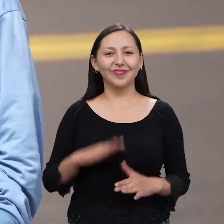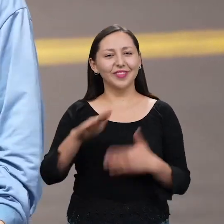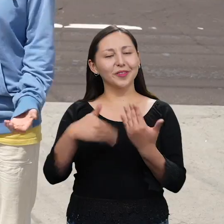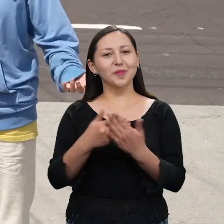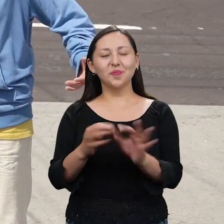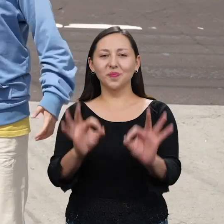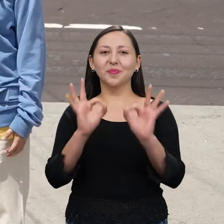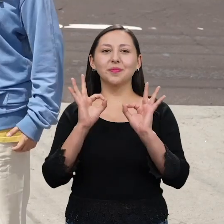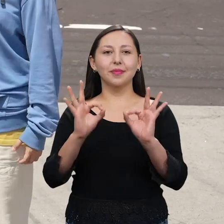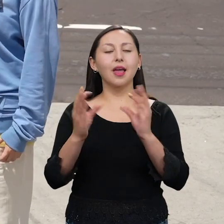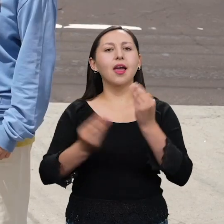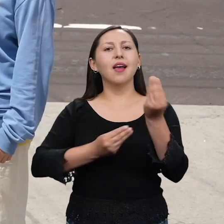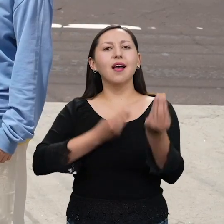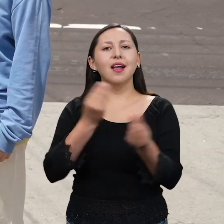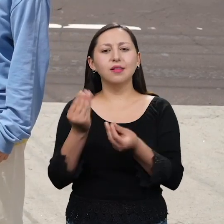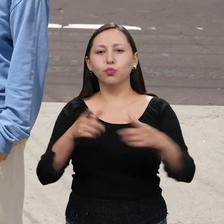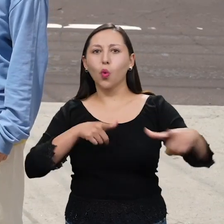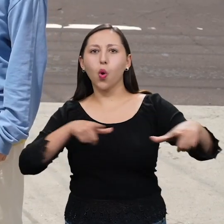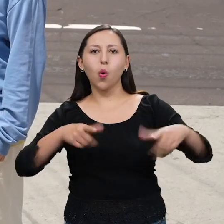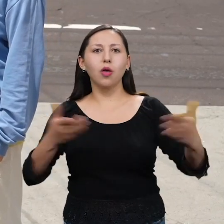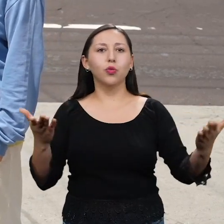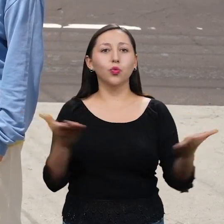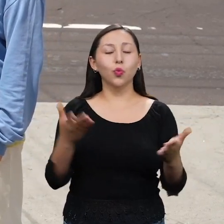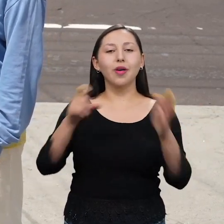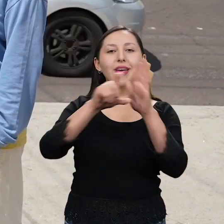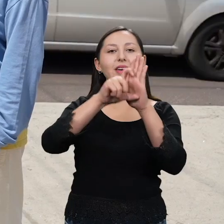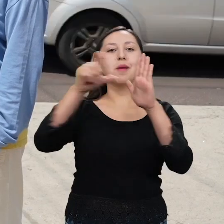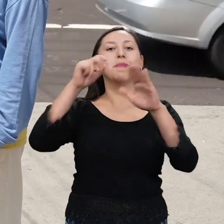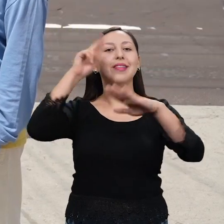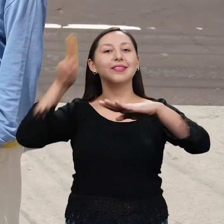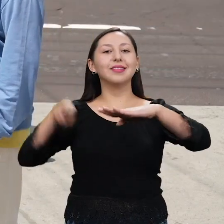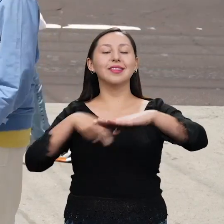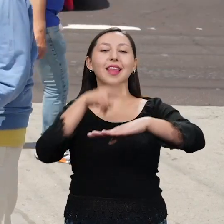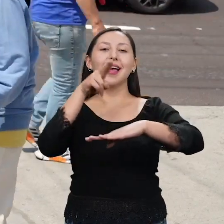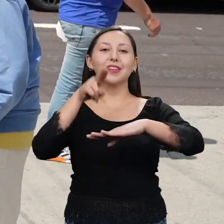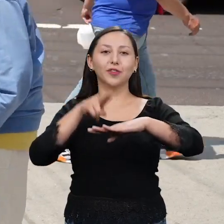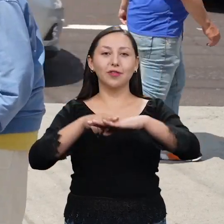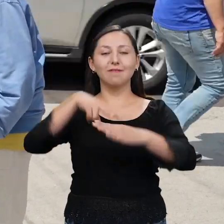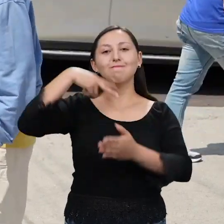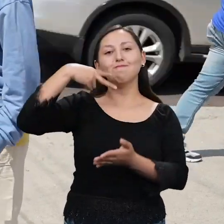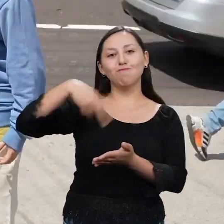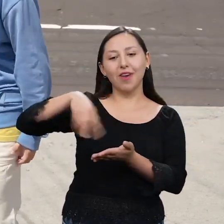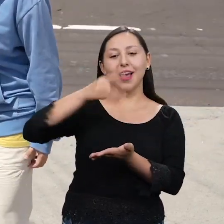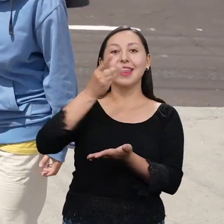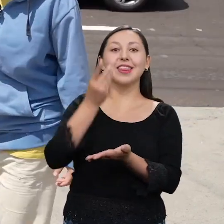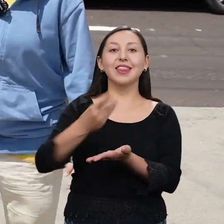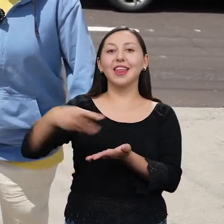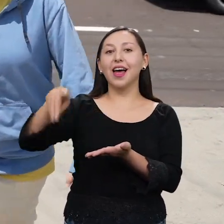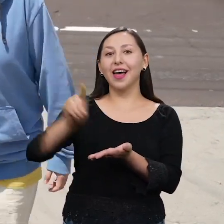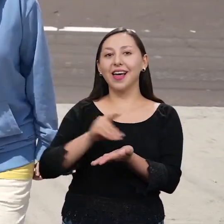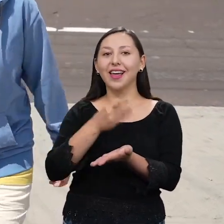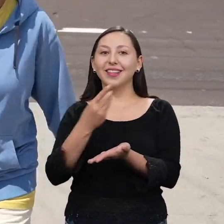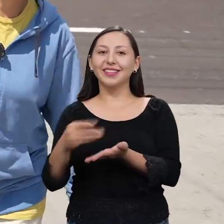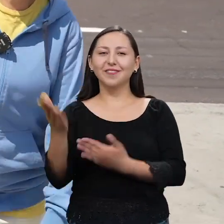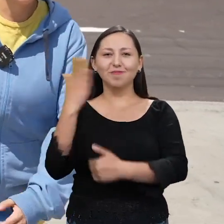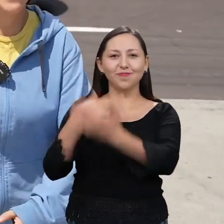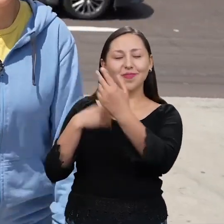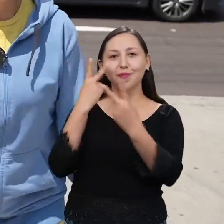Oye, ¿qué hacemos aquí? Esta es la Compañía Nacional de Danza. Yo trabajo aquí. ¡Qué bacán! ¡Vamos! ¡Venga, vamos!